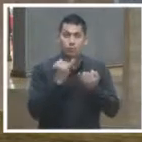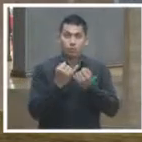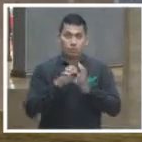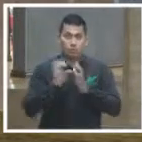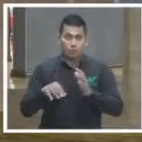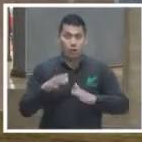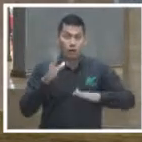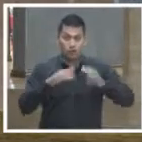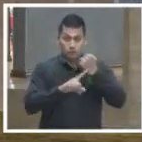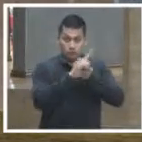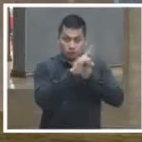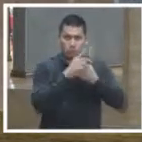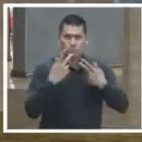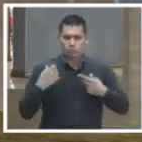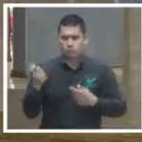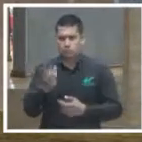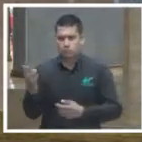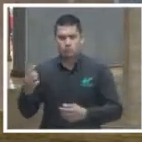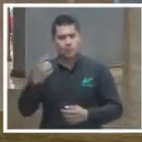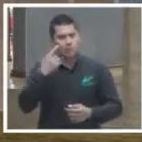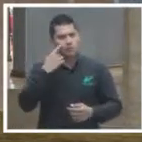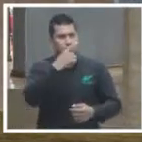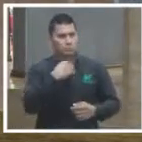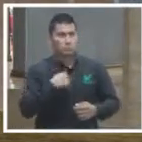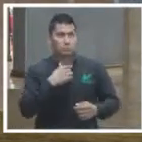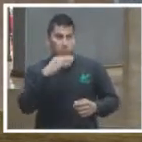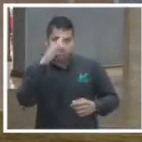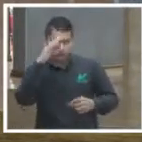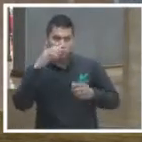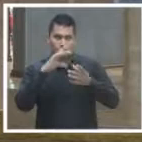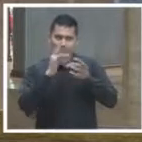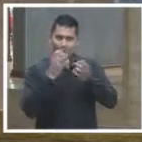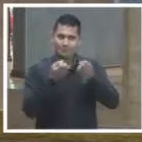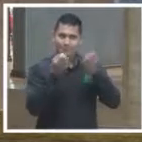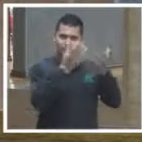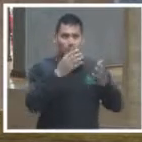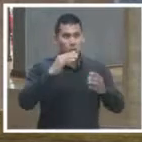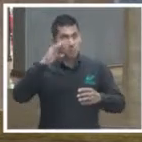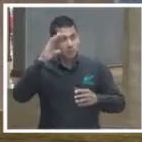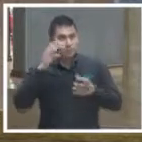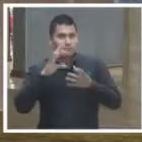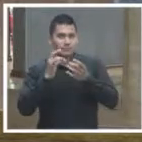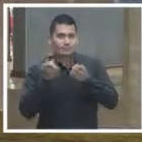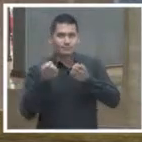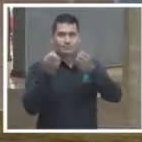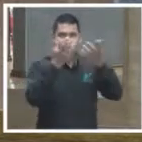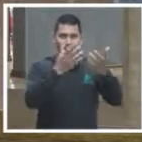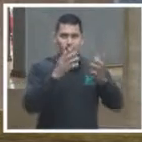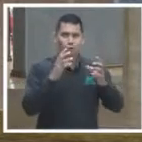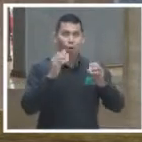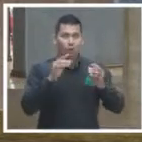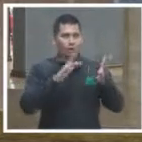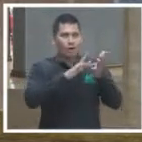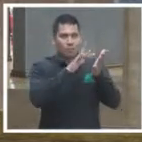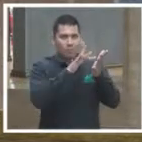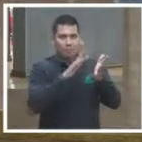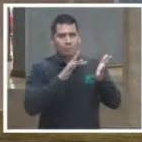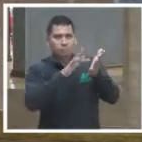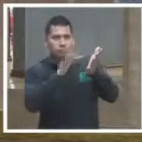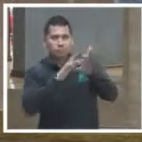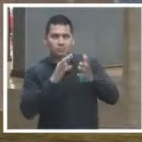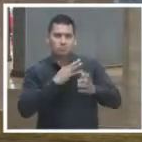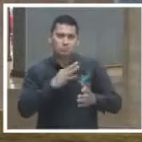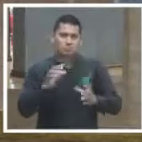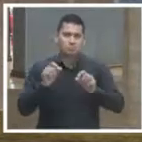soluciones que la comunidad prefiere más que otras hay una construcción de políticas públicas de